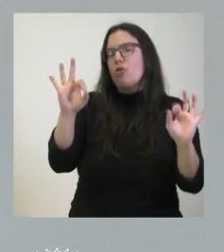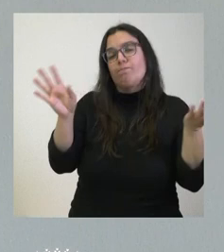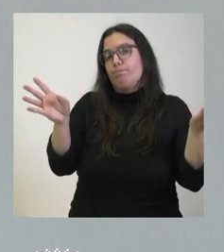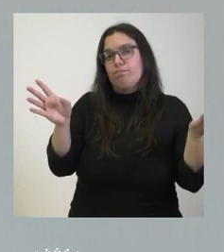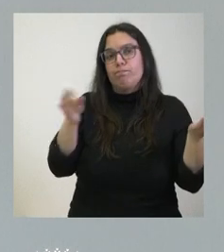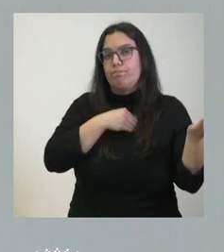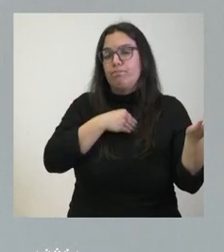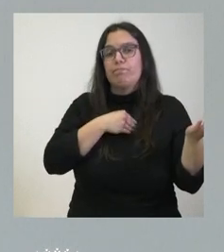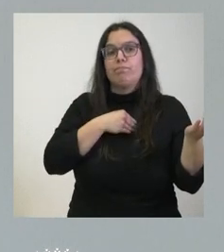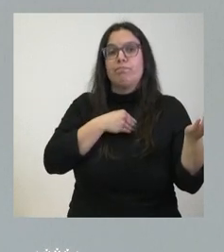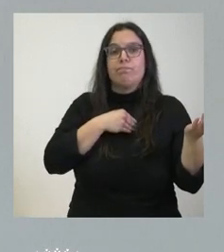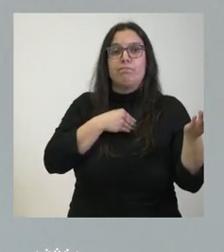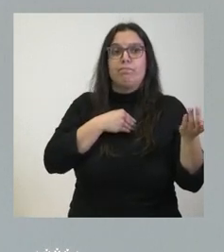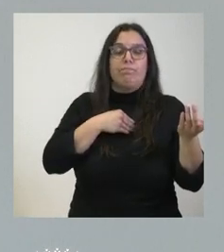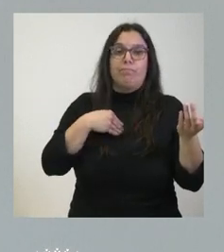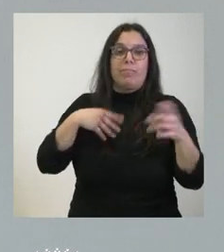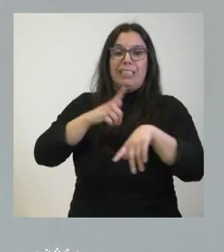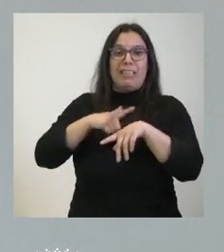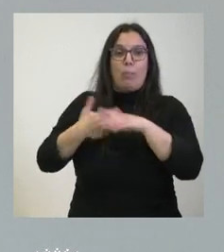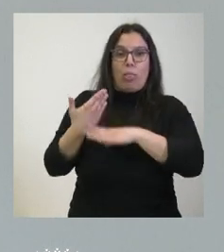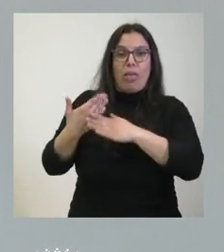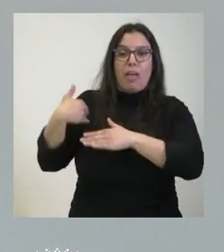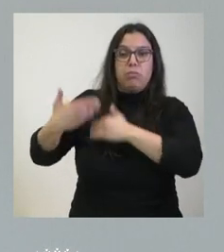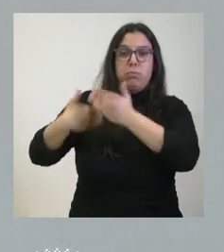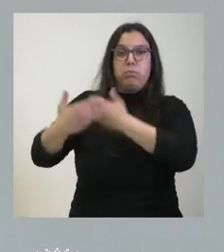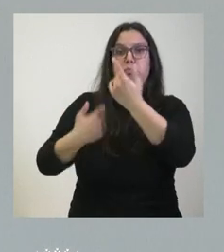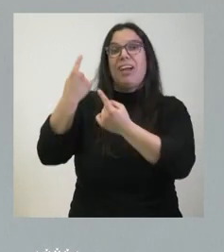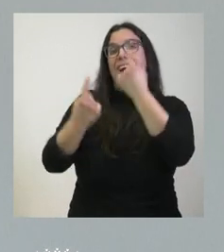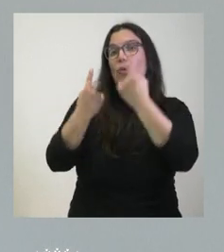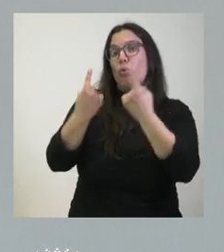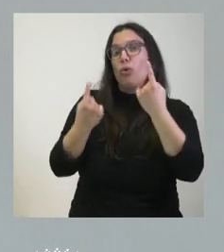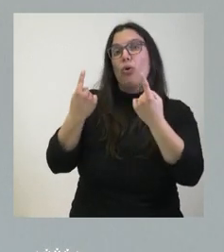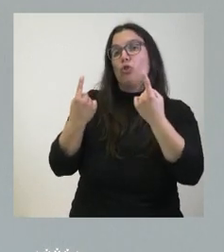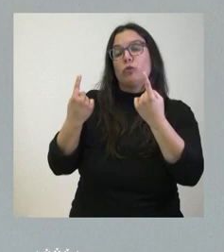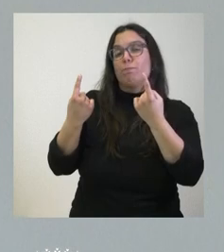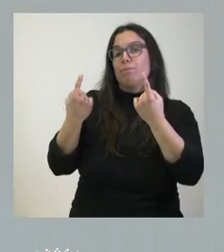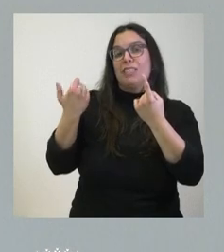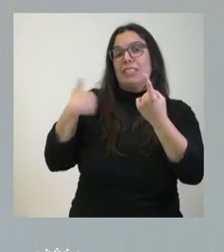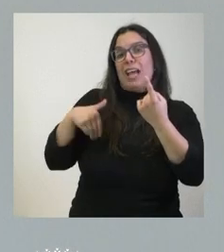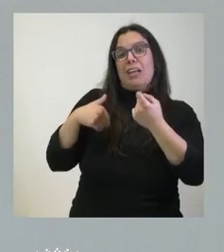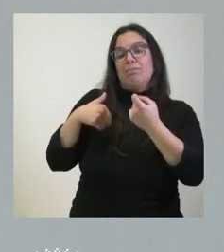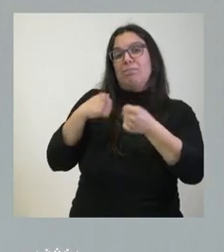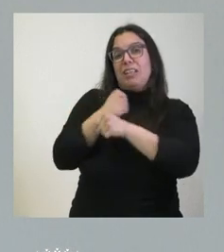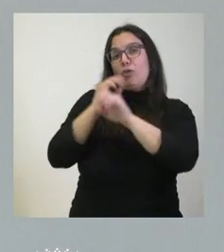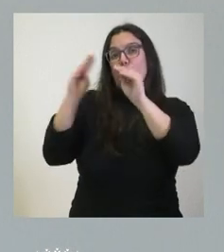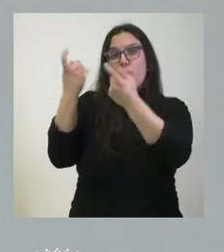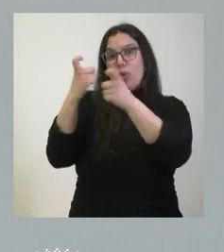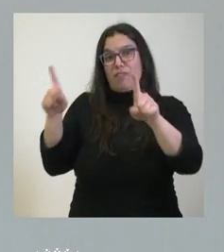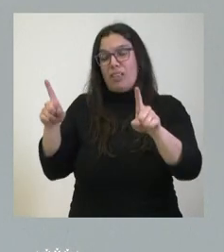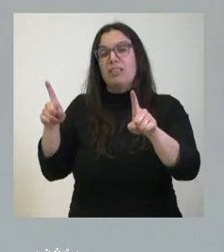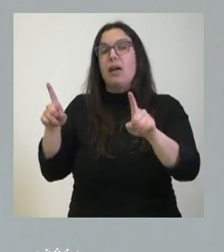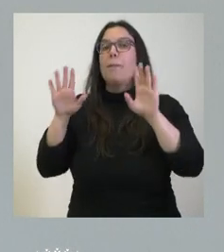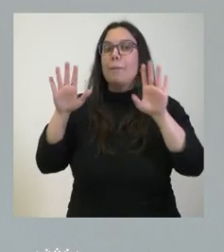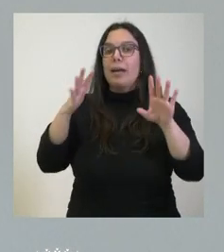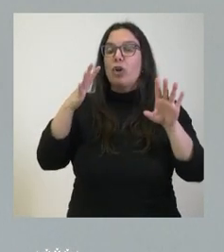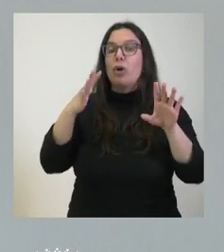por el paso del tiempo algunas de estas funciones y de operativos empiezan ya a desmontarse pero hablamos de 9 personas